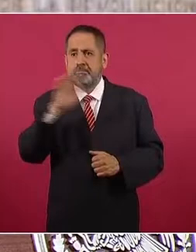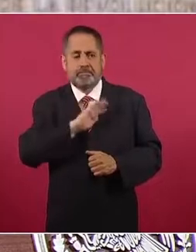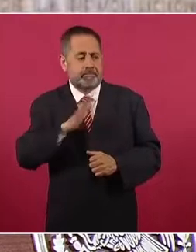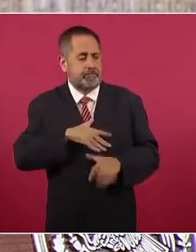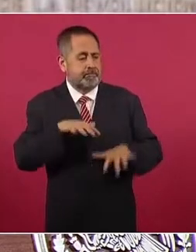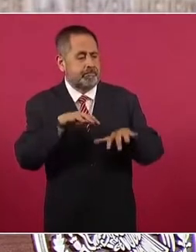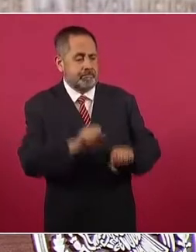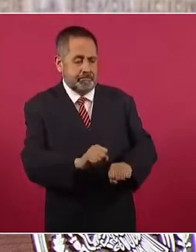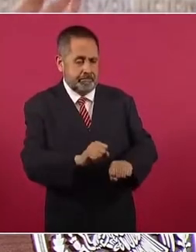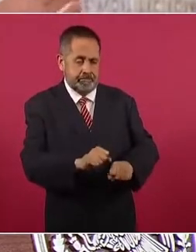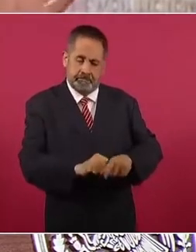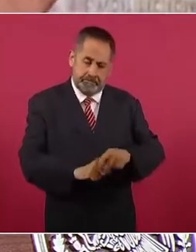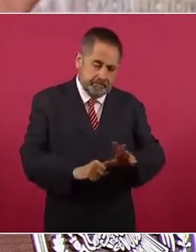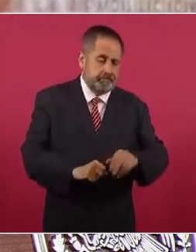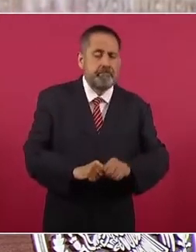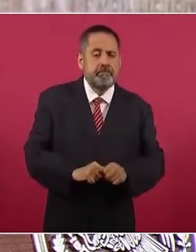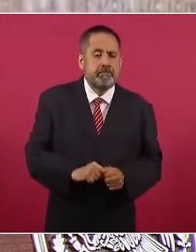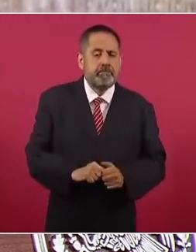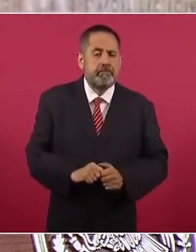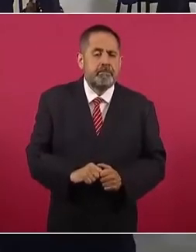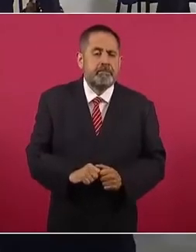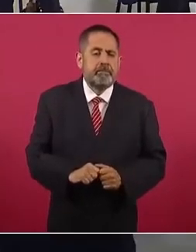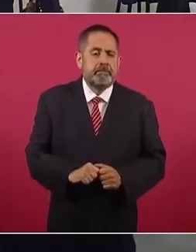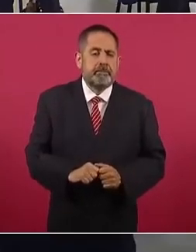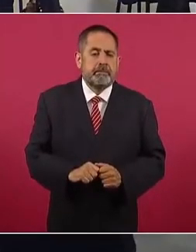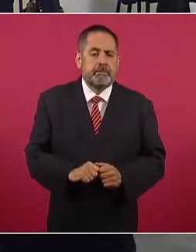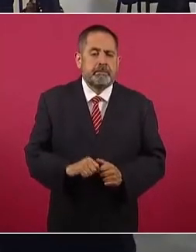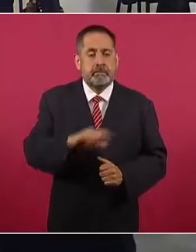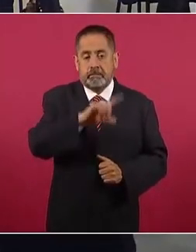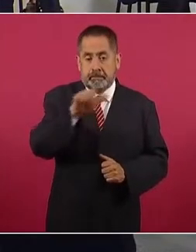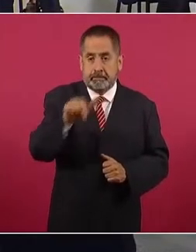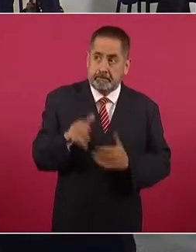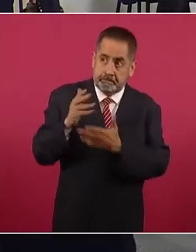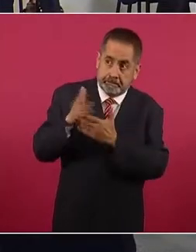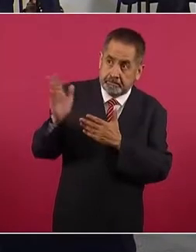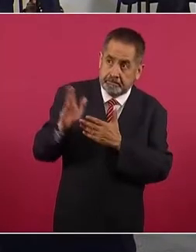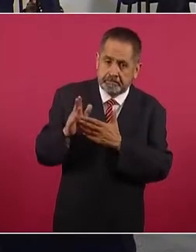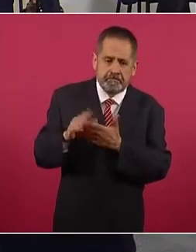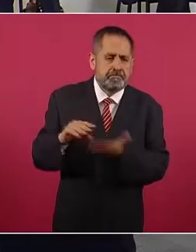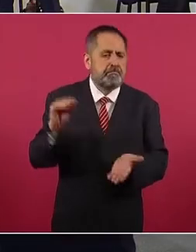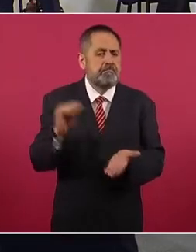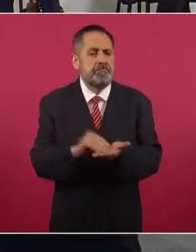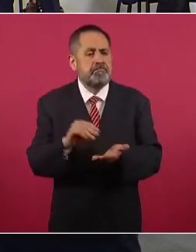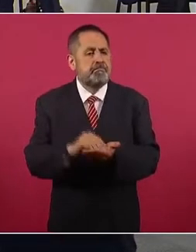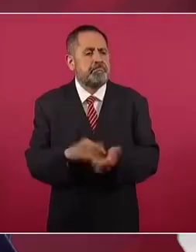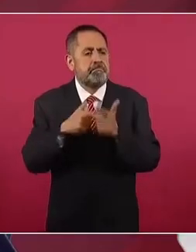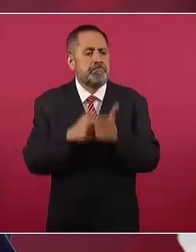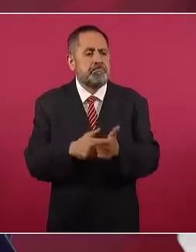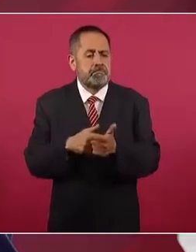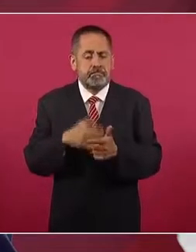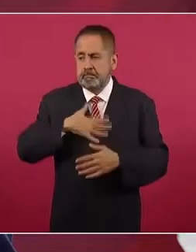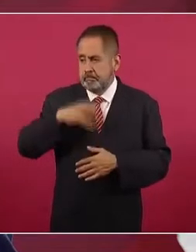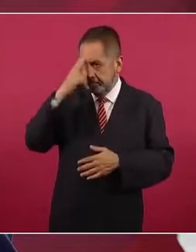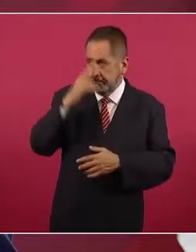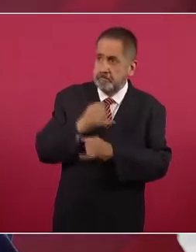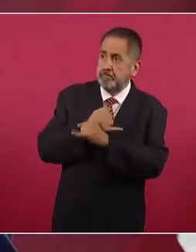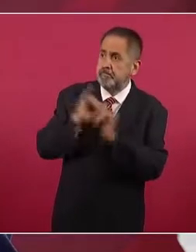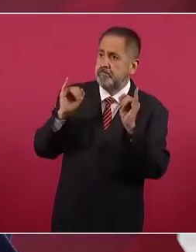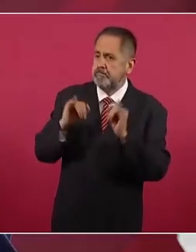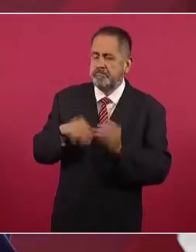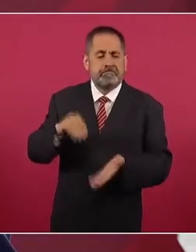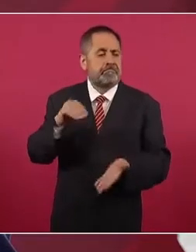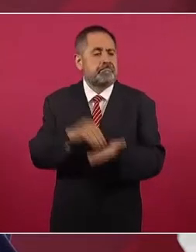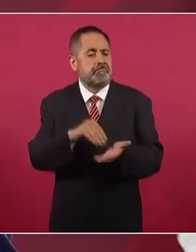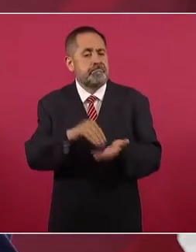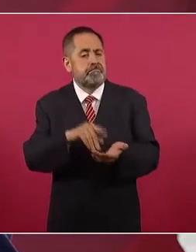luego no cambió mucho con el México independiente, siguió imperando